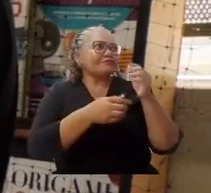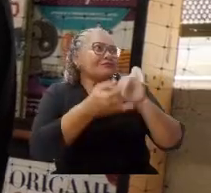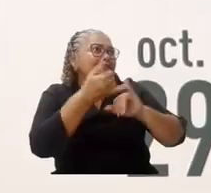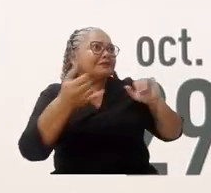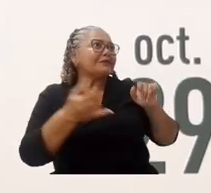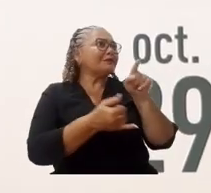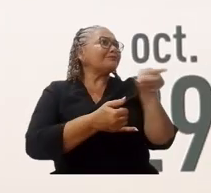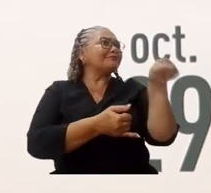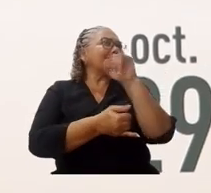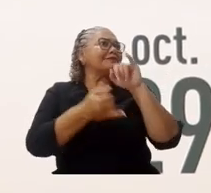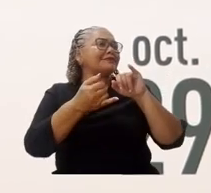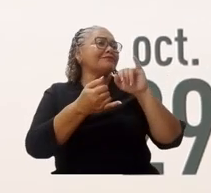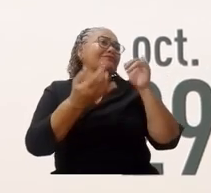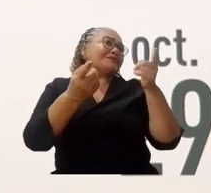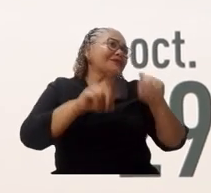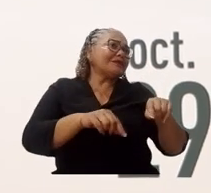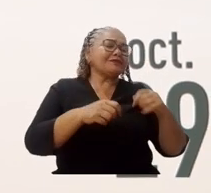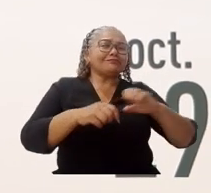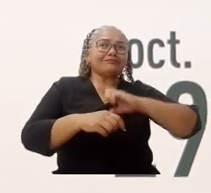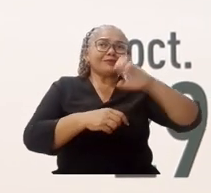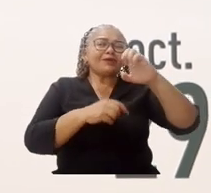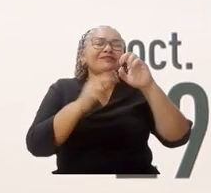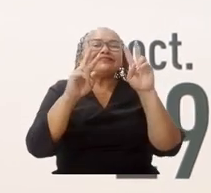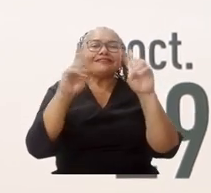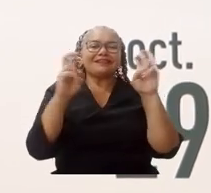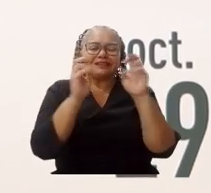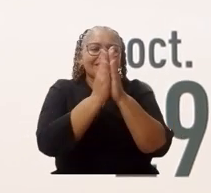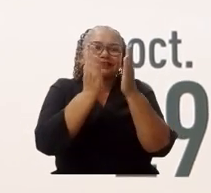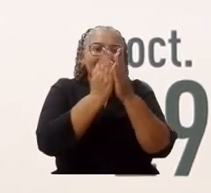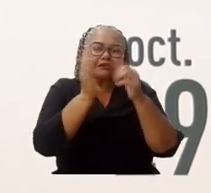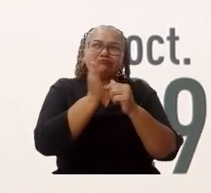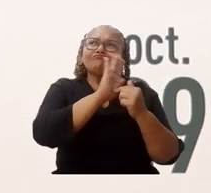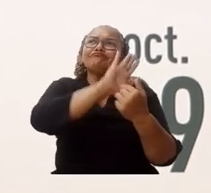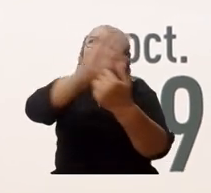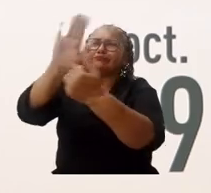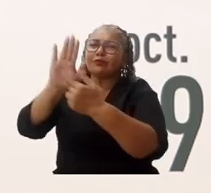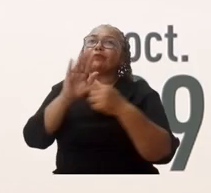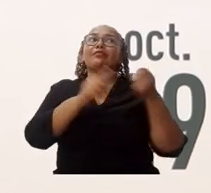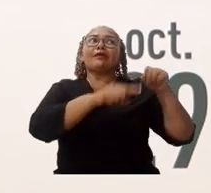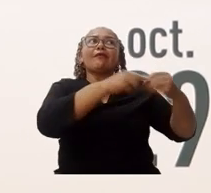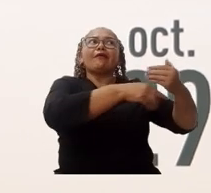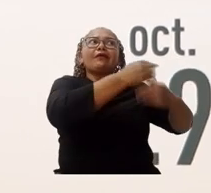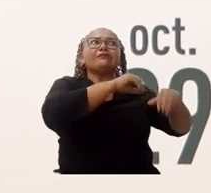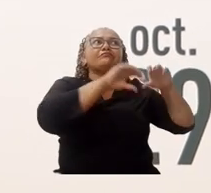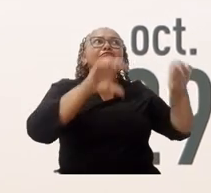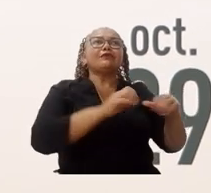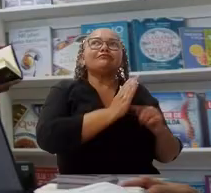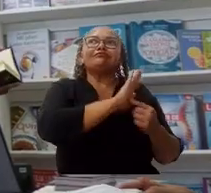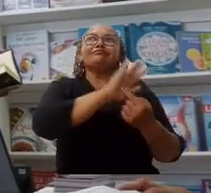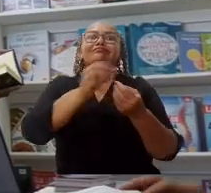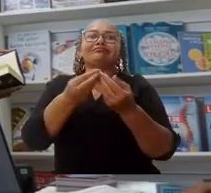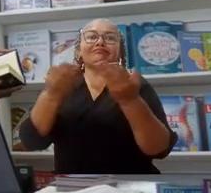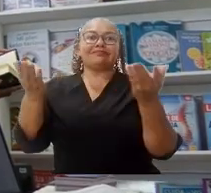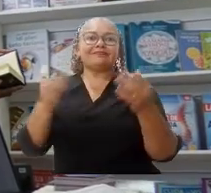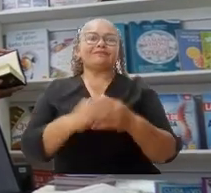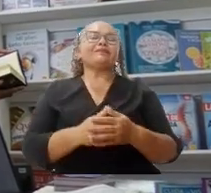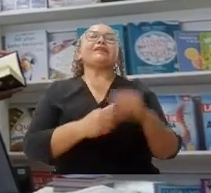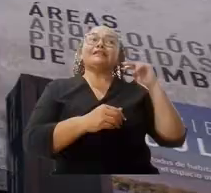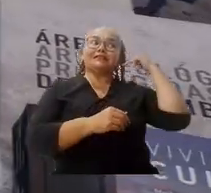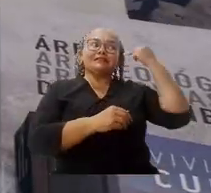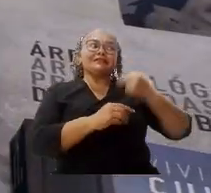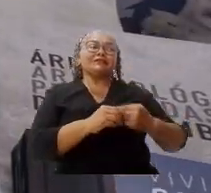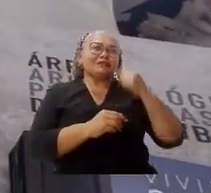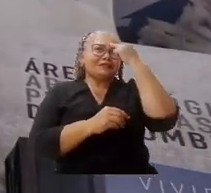emprendedores alrededor del mundo del ecosistema del libro, que están mostrando sus catálogos y novedades editoriales. La historia y el